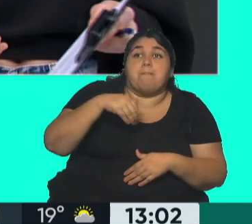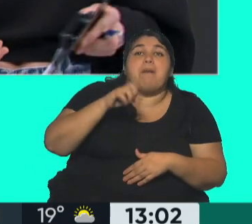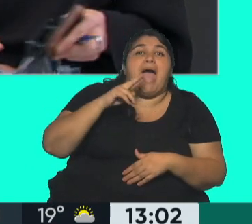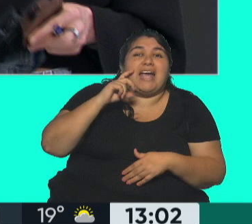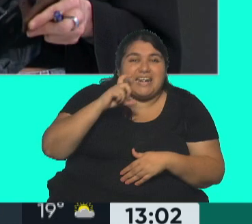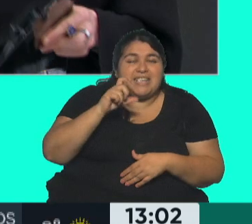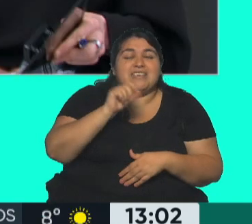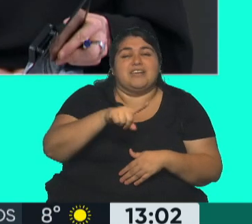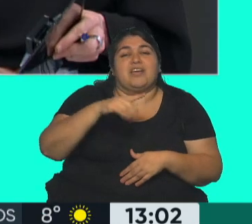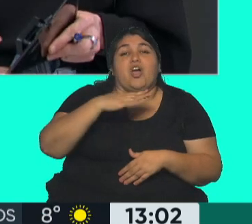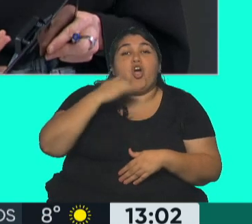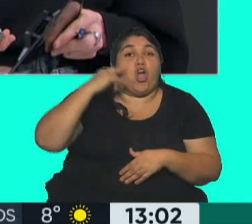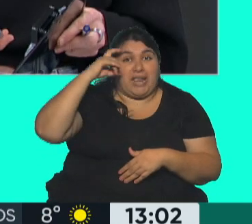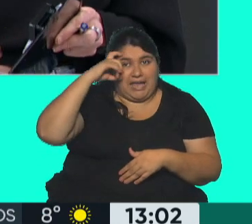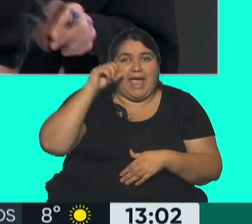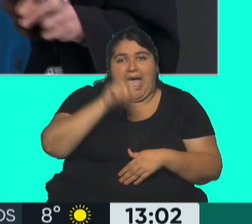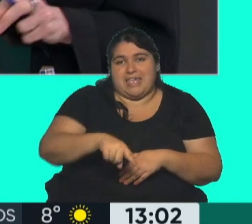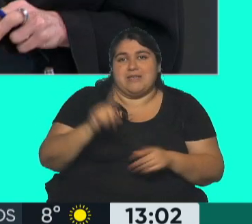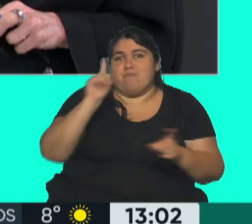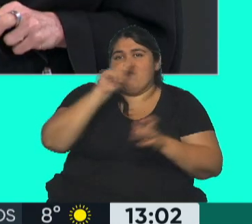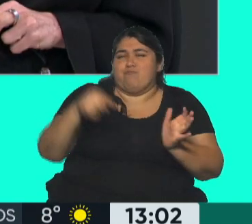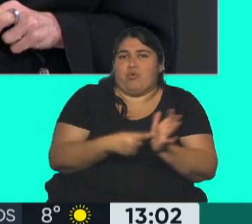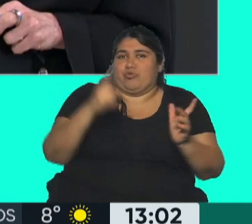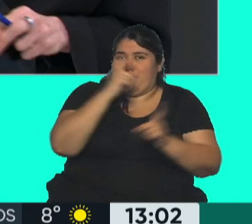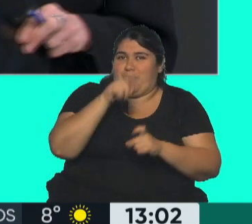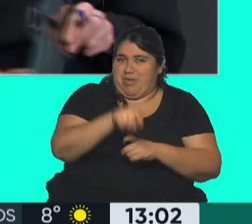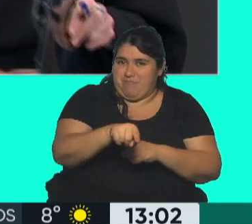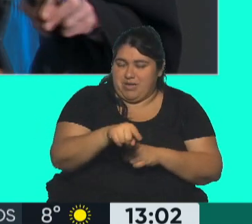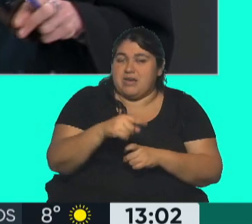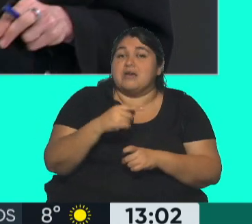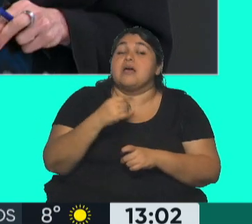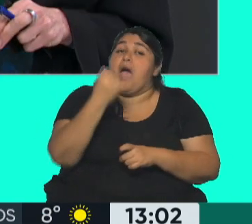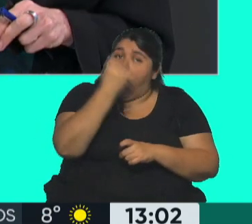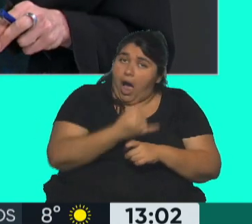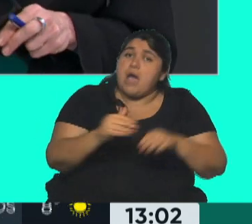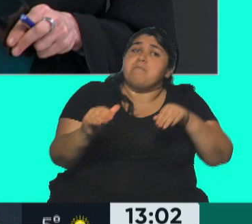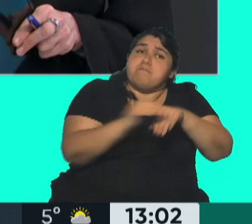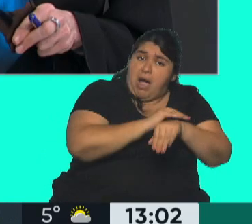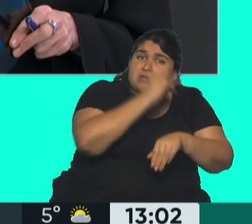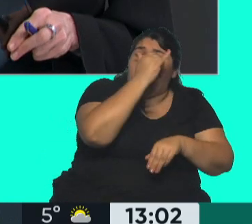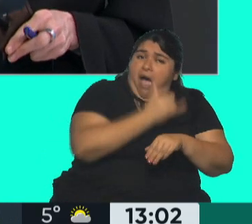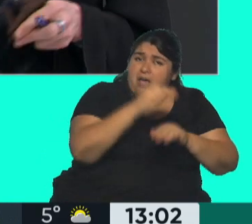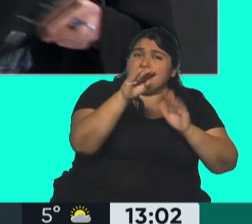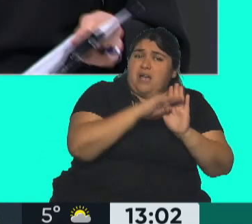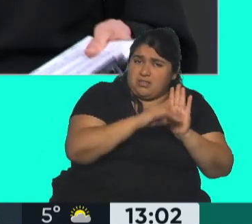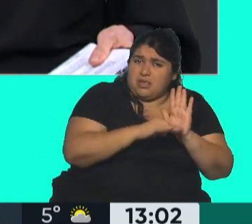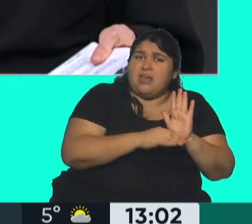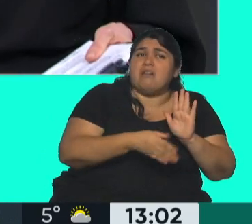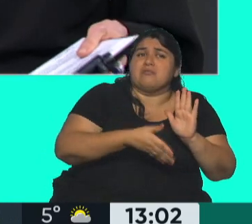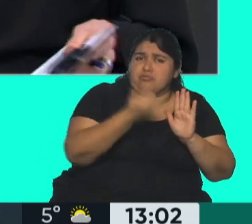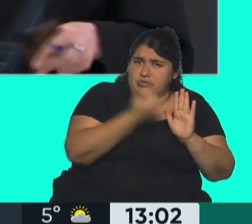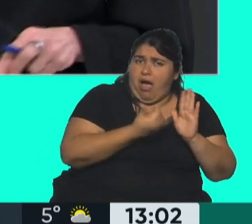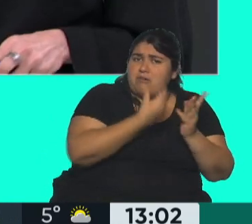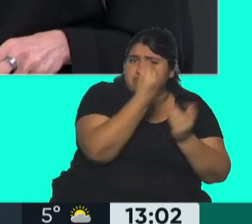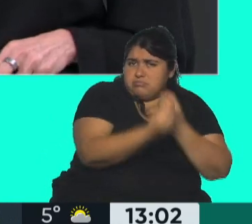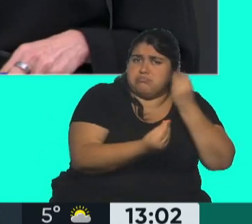Ciudad de Buenos Aires. Sabemos, además, que Horacio Rodríguez Larreta tiene sus candidatos. Se habla ya de la posibilidad de que se decida,